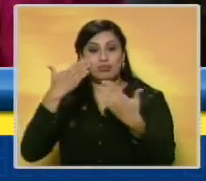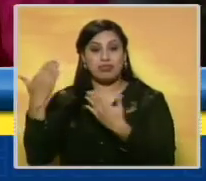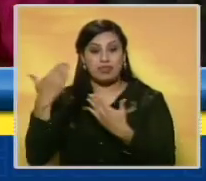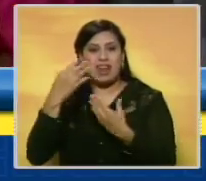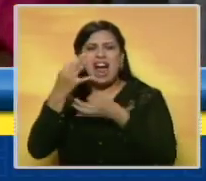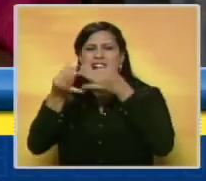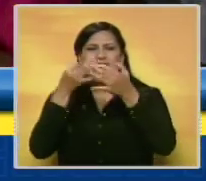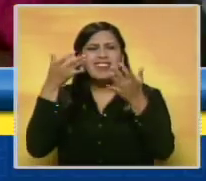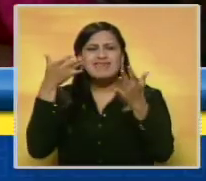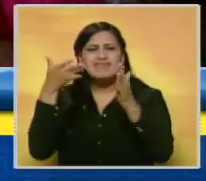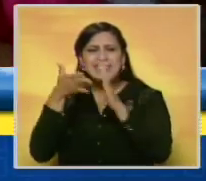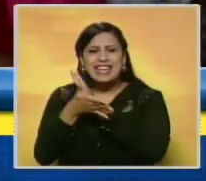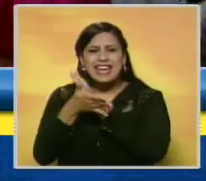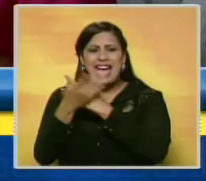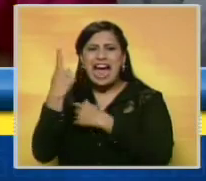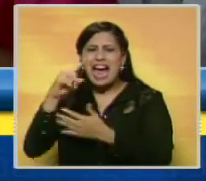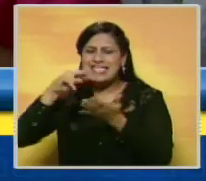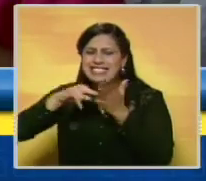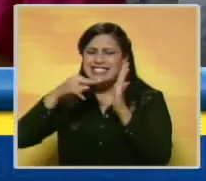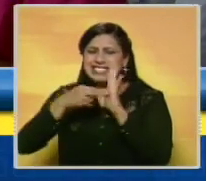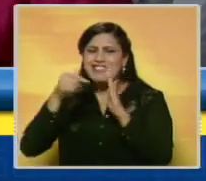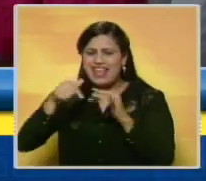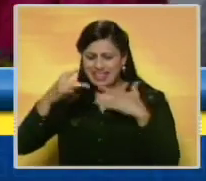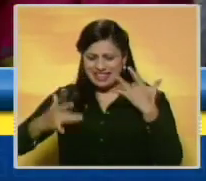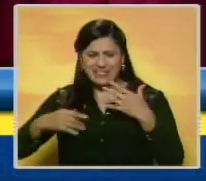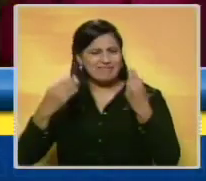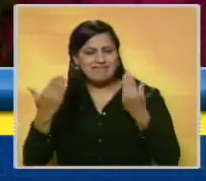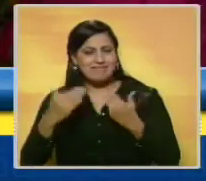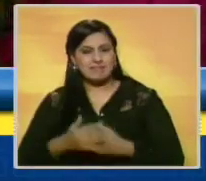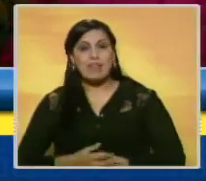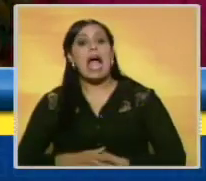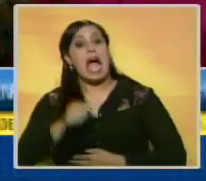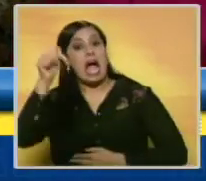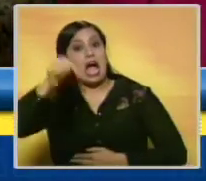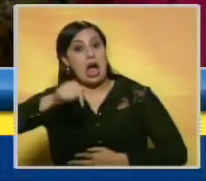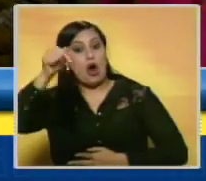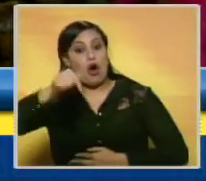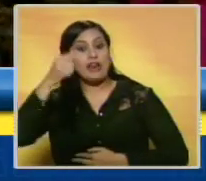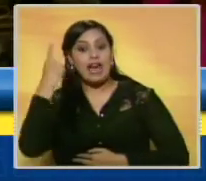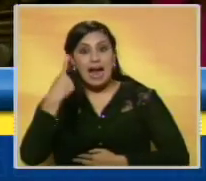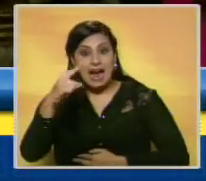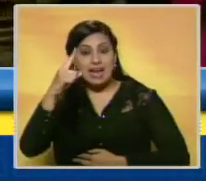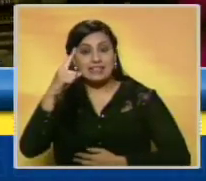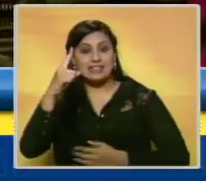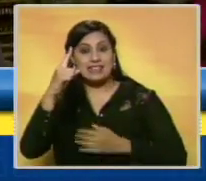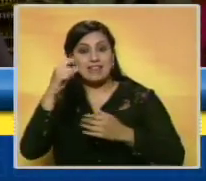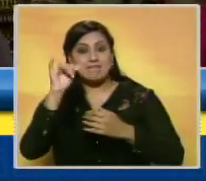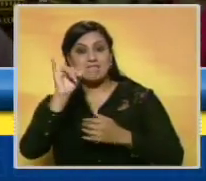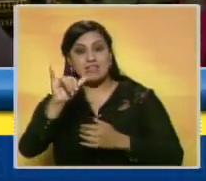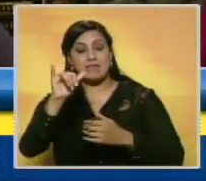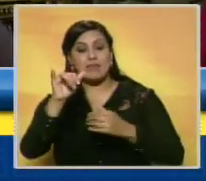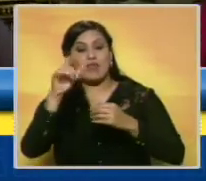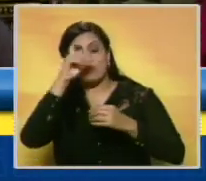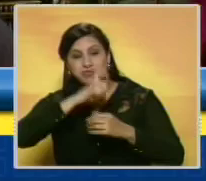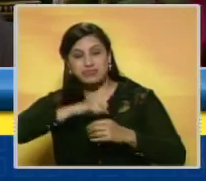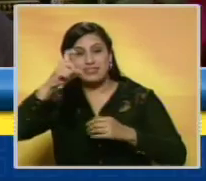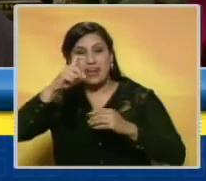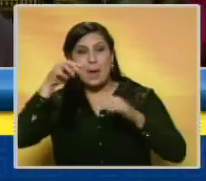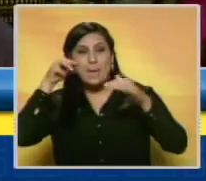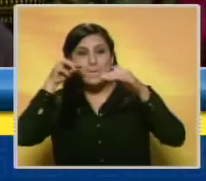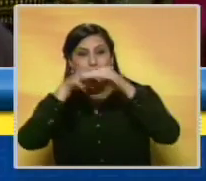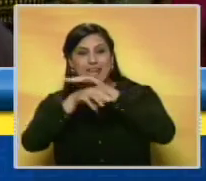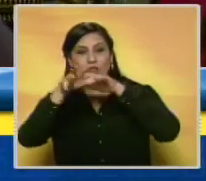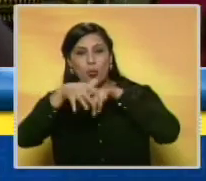para que nos hable un poco sobre el significado de esta actividad. Y hoy estamos haciendo nuestra sexta metro Procesión.